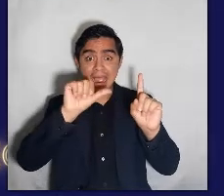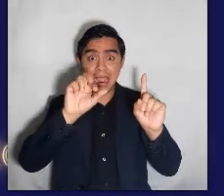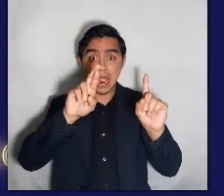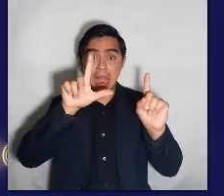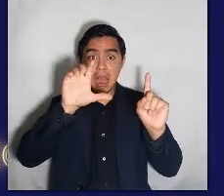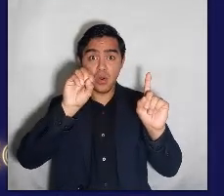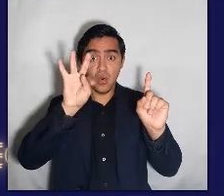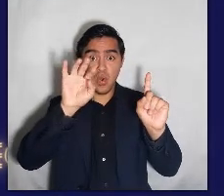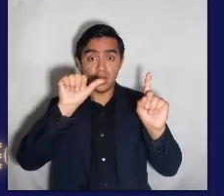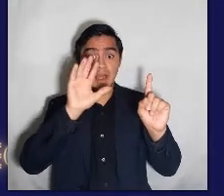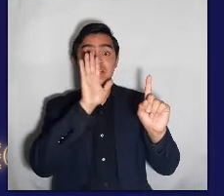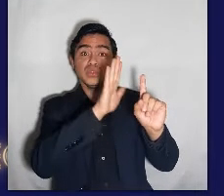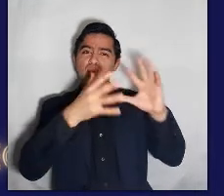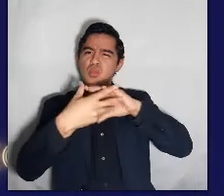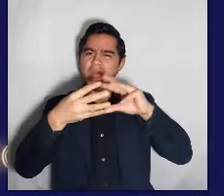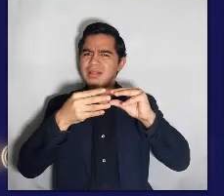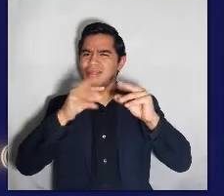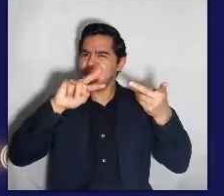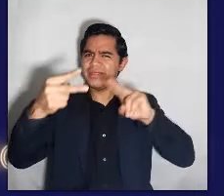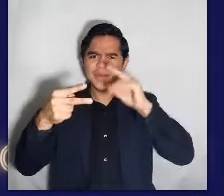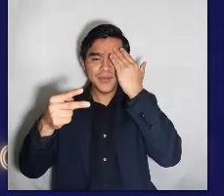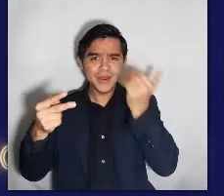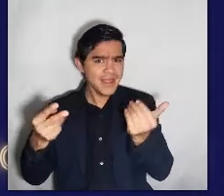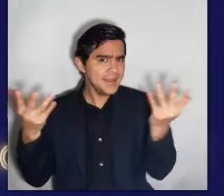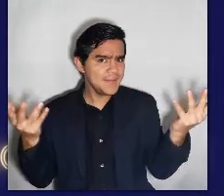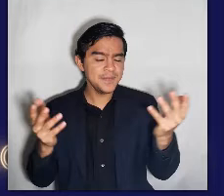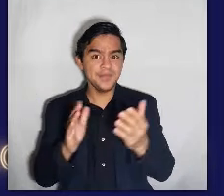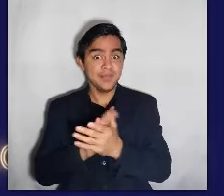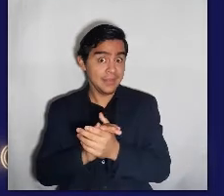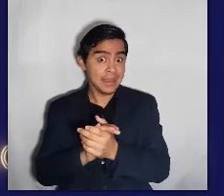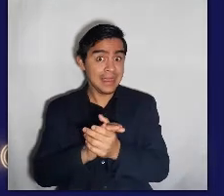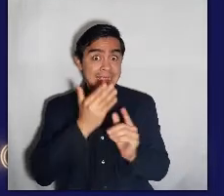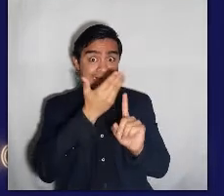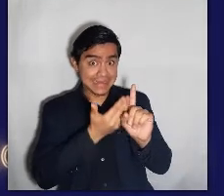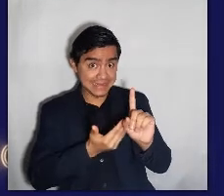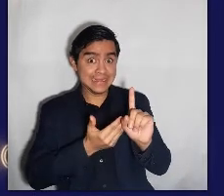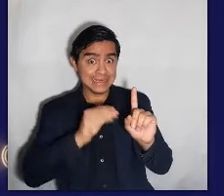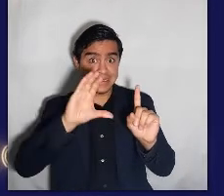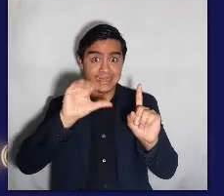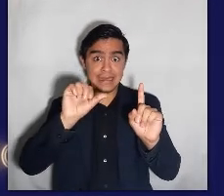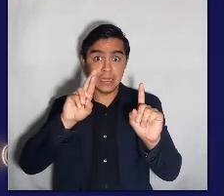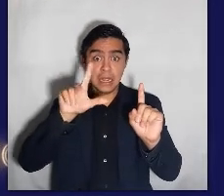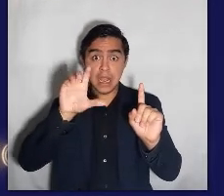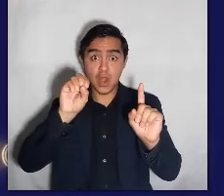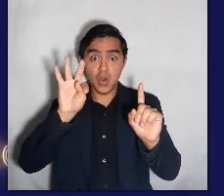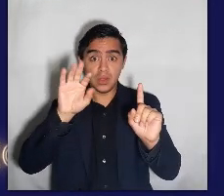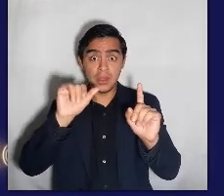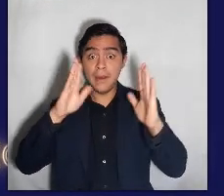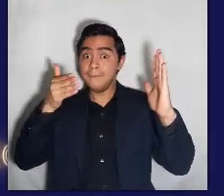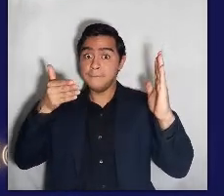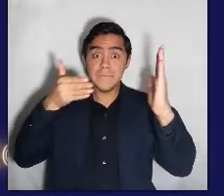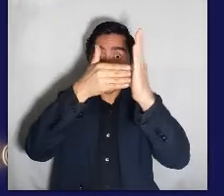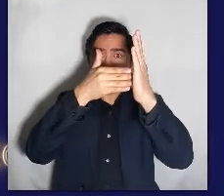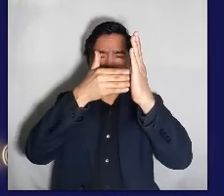¿Qué es lo que pasa con el cuento de Carlota y por qué decimos que este es un cuento al revés? El